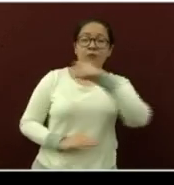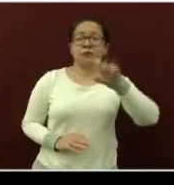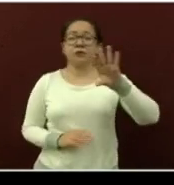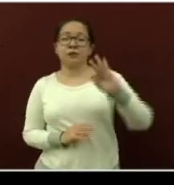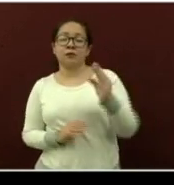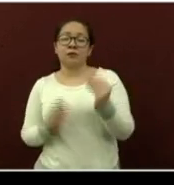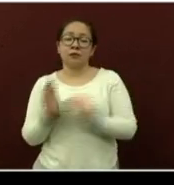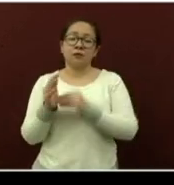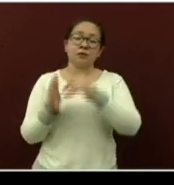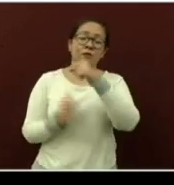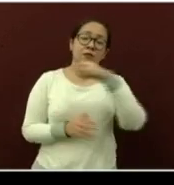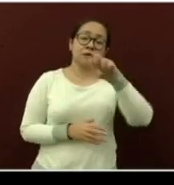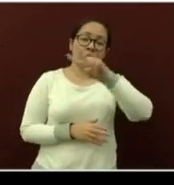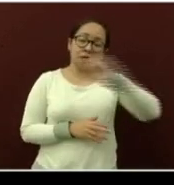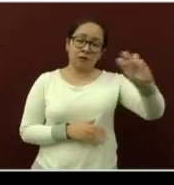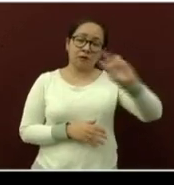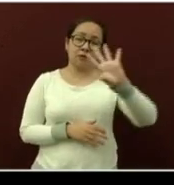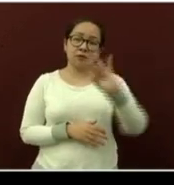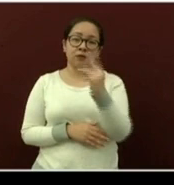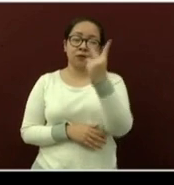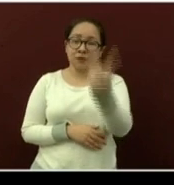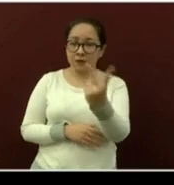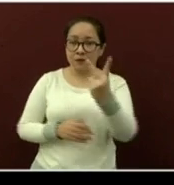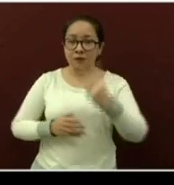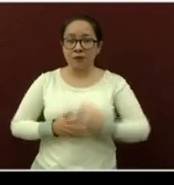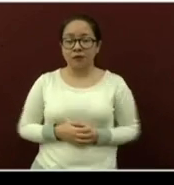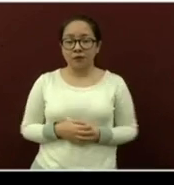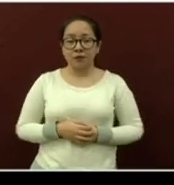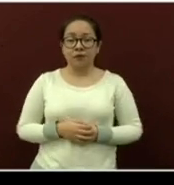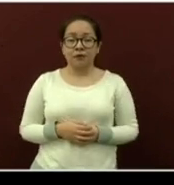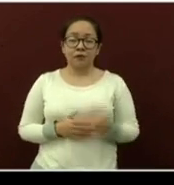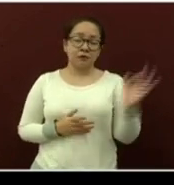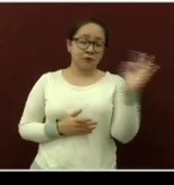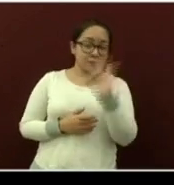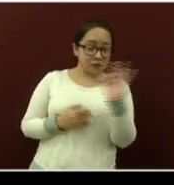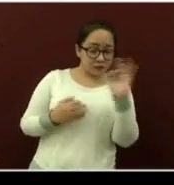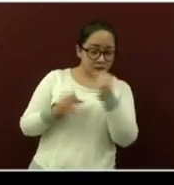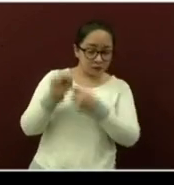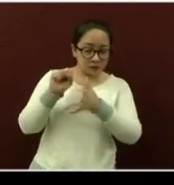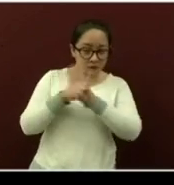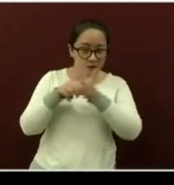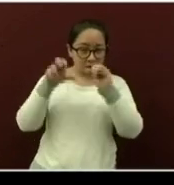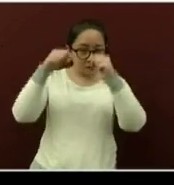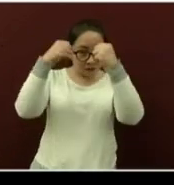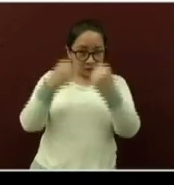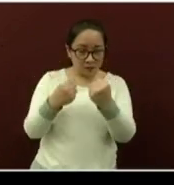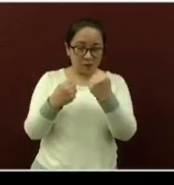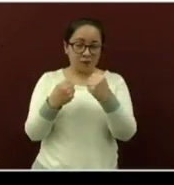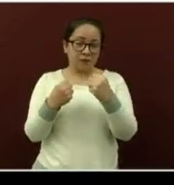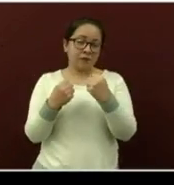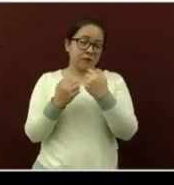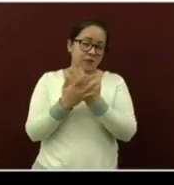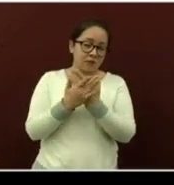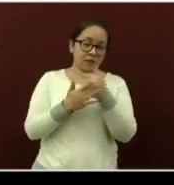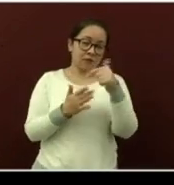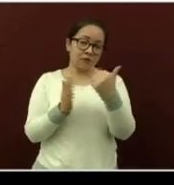242. Sospechosos, 12 mil 938.